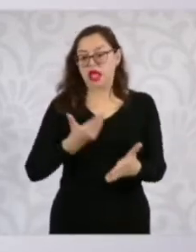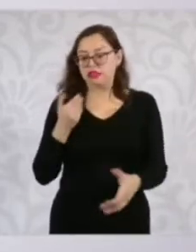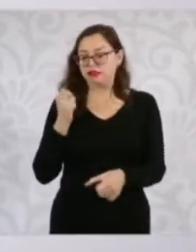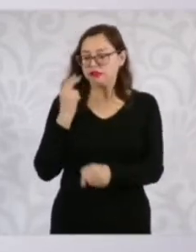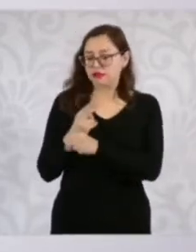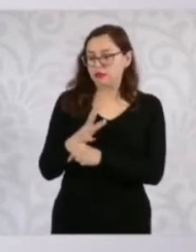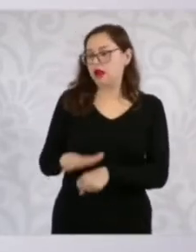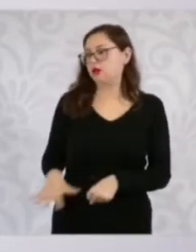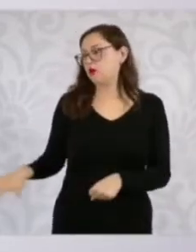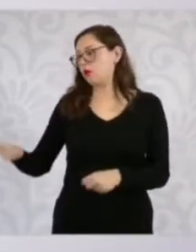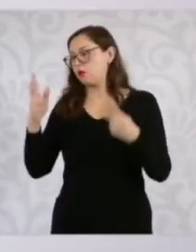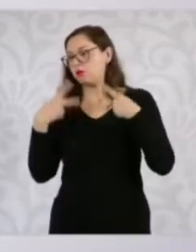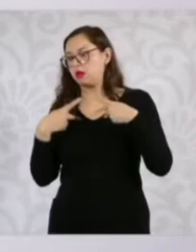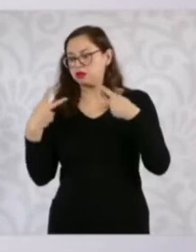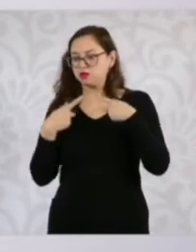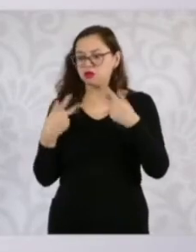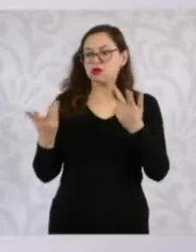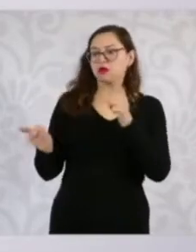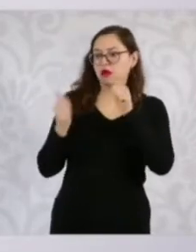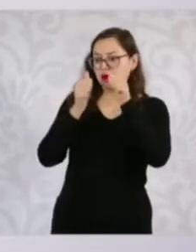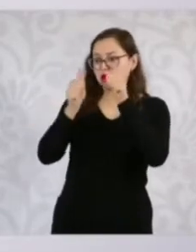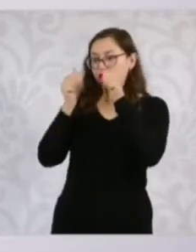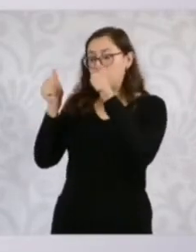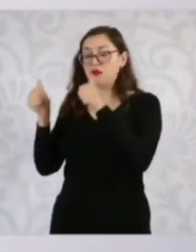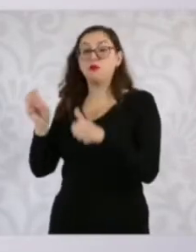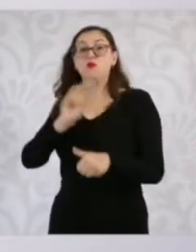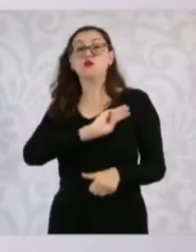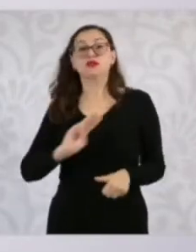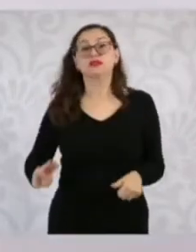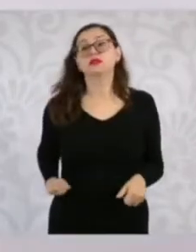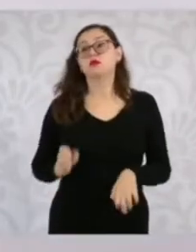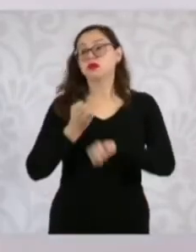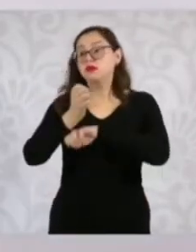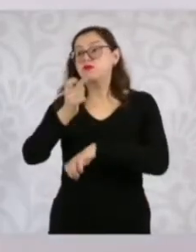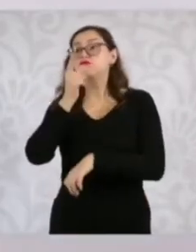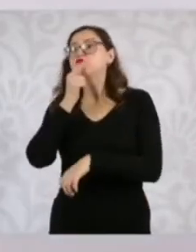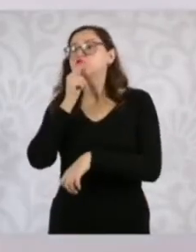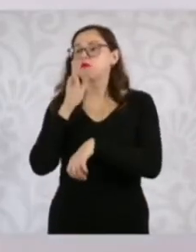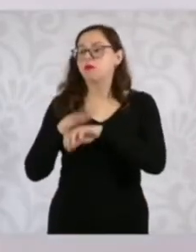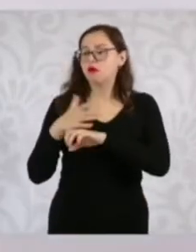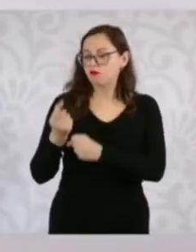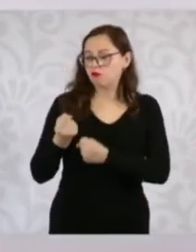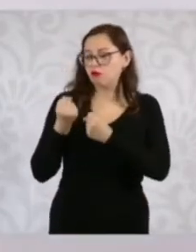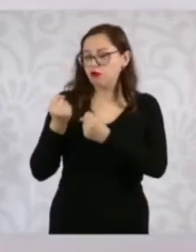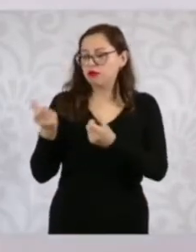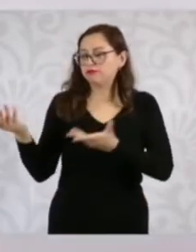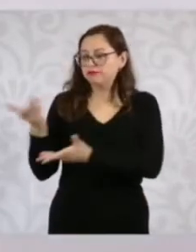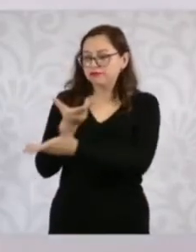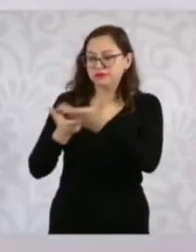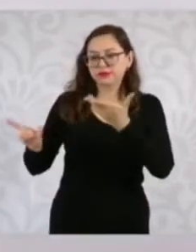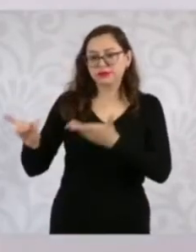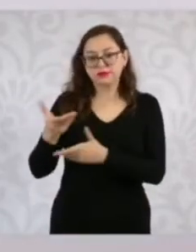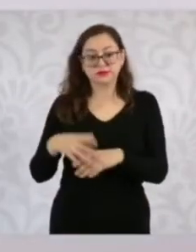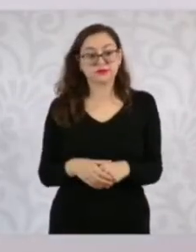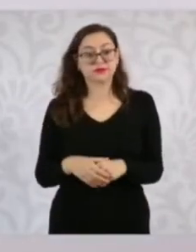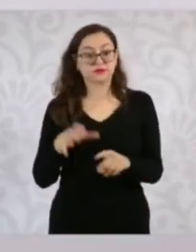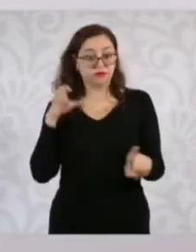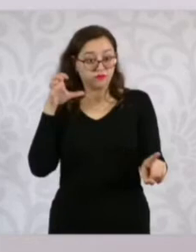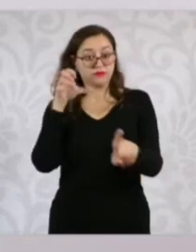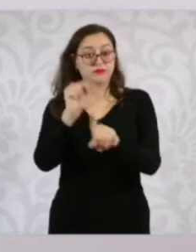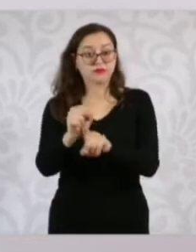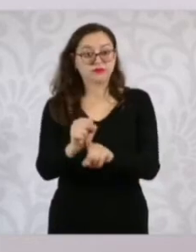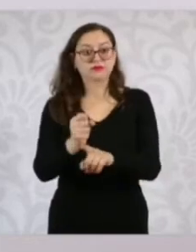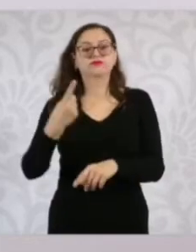proximidad social de las policías locales y mejorar el diálogo con todos los sectores de la sociedad. Para cumplir estos objetivos,